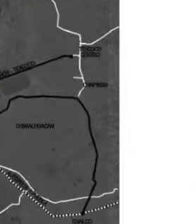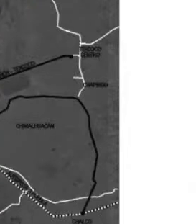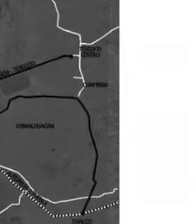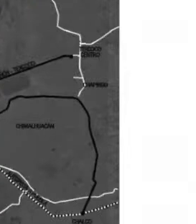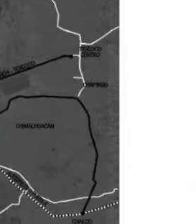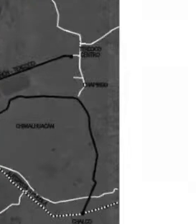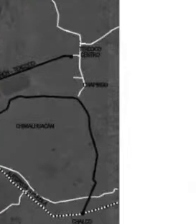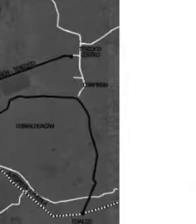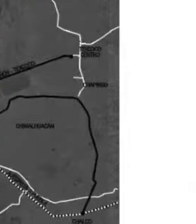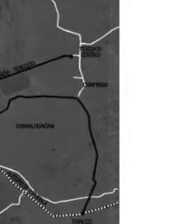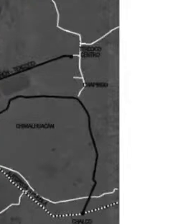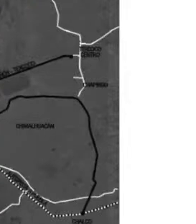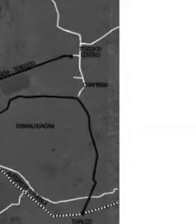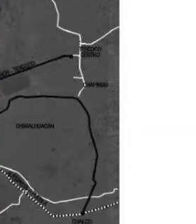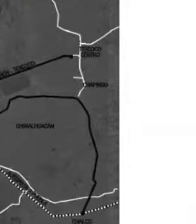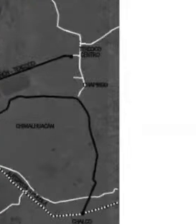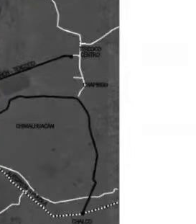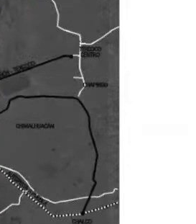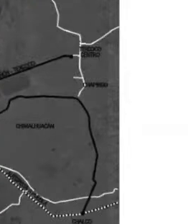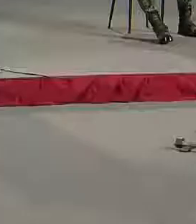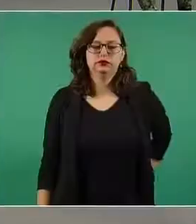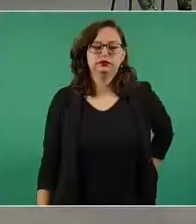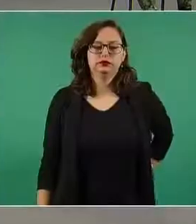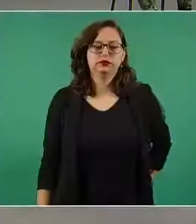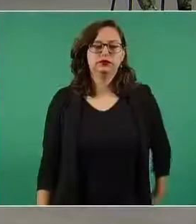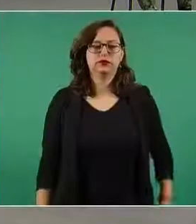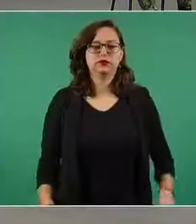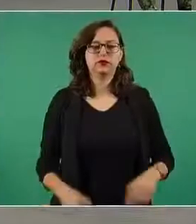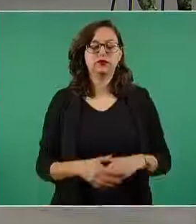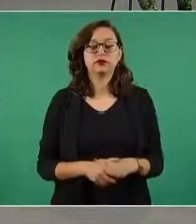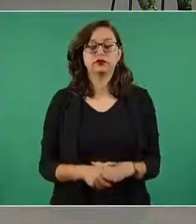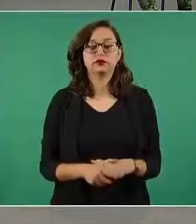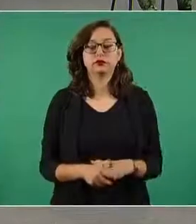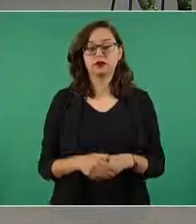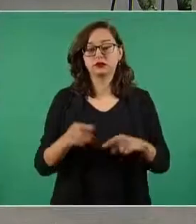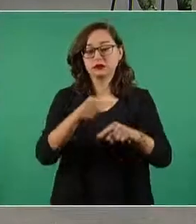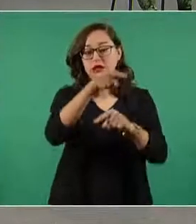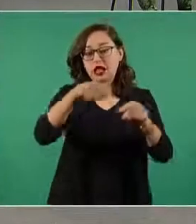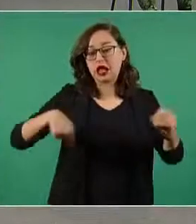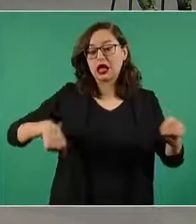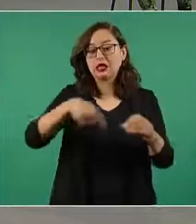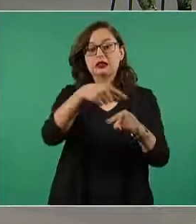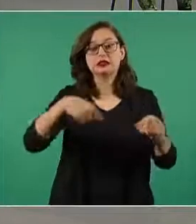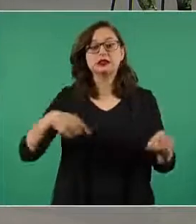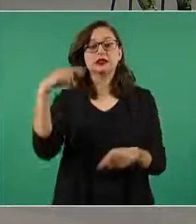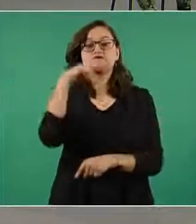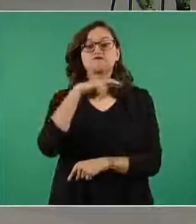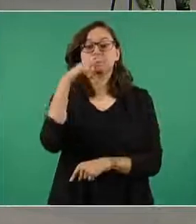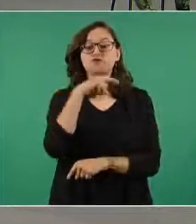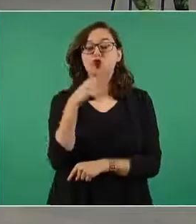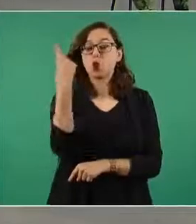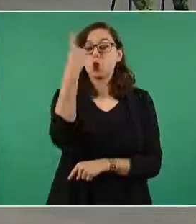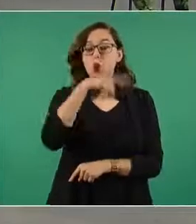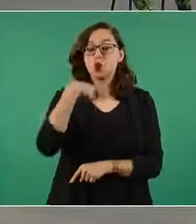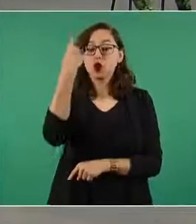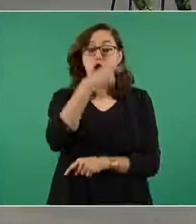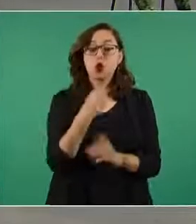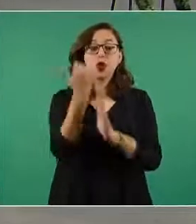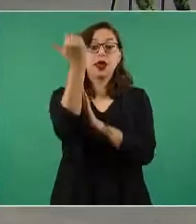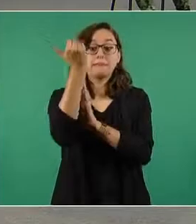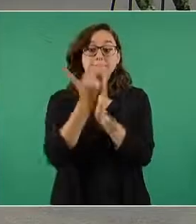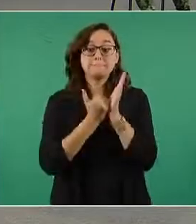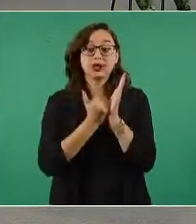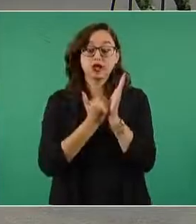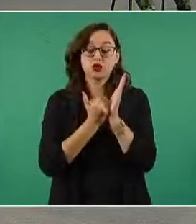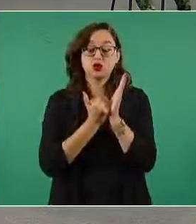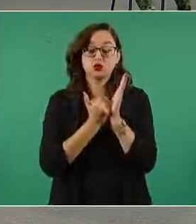y fluye por esta autopista para estar en menos de una hora por eso los pasajeros que tengan un vuelo de conexión entre